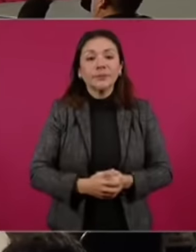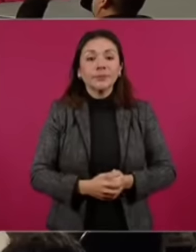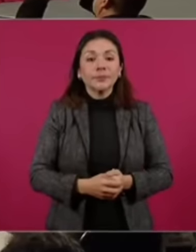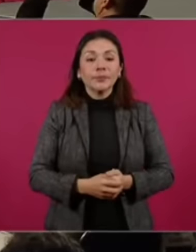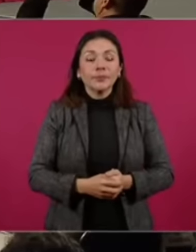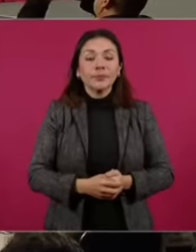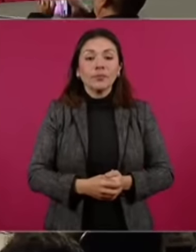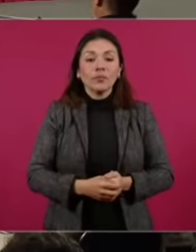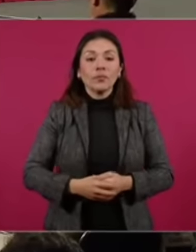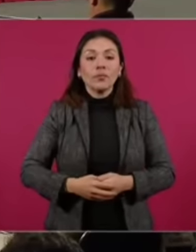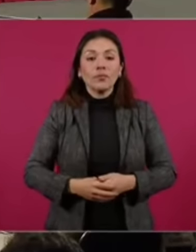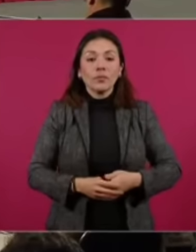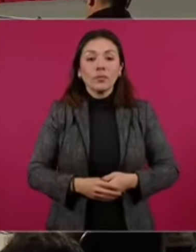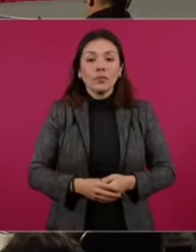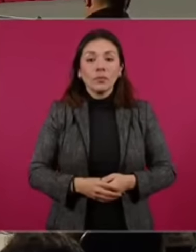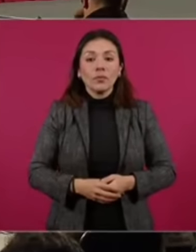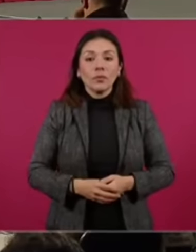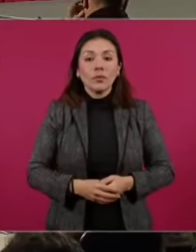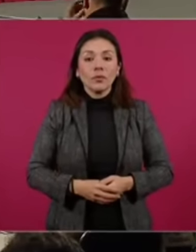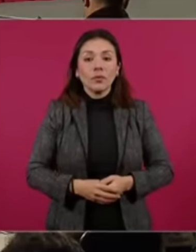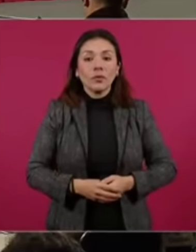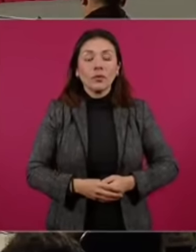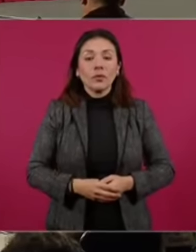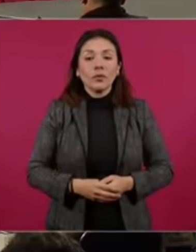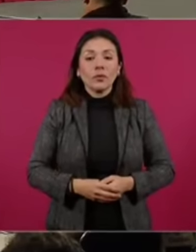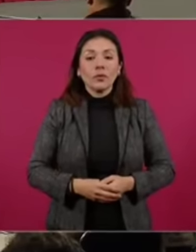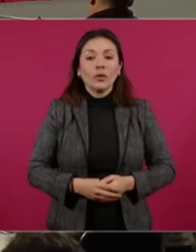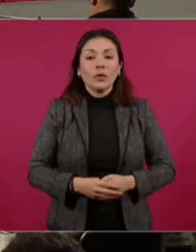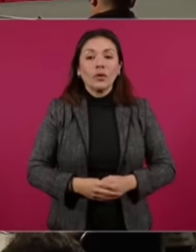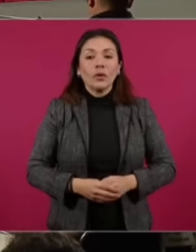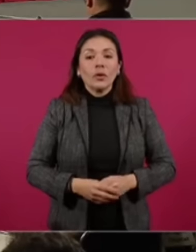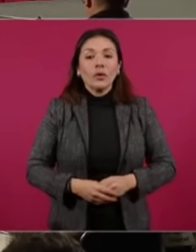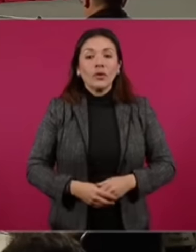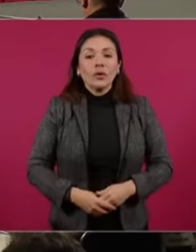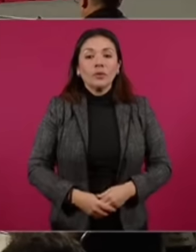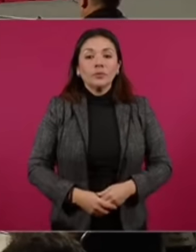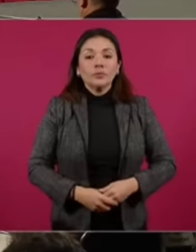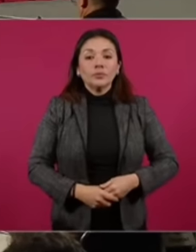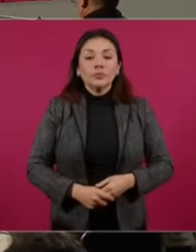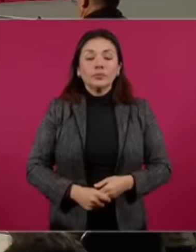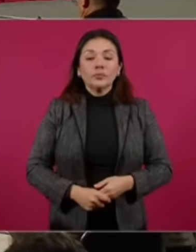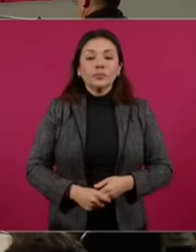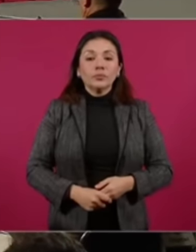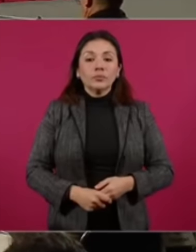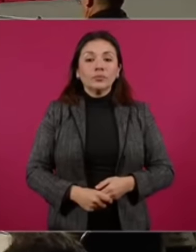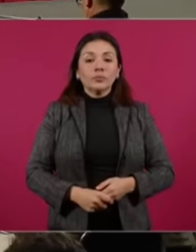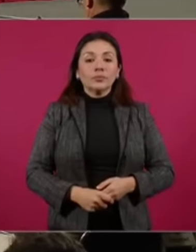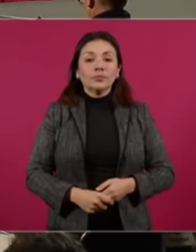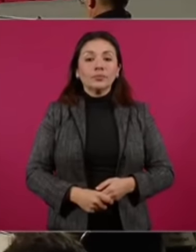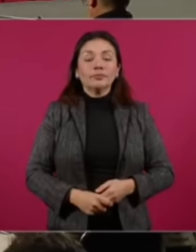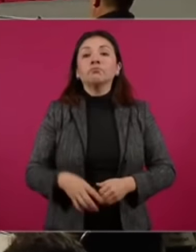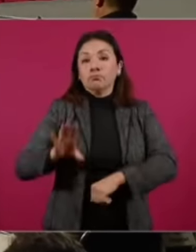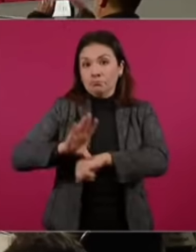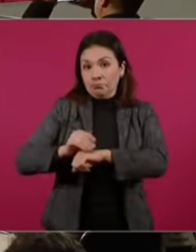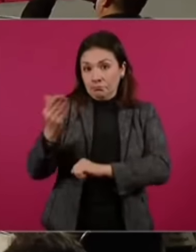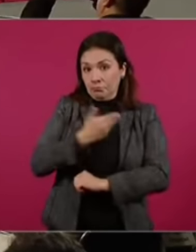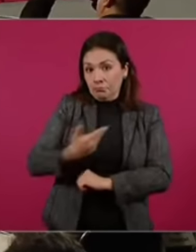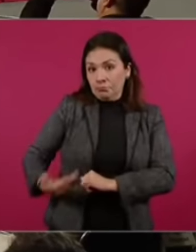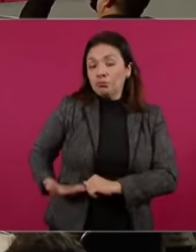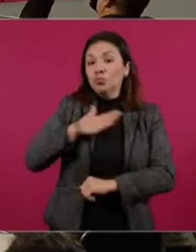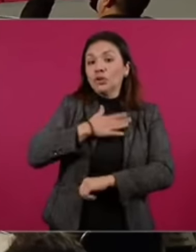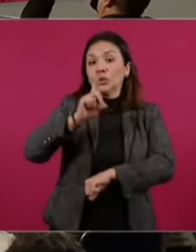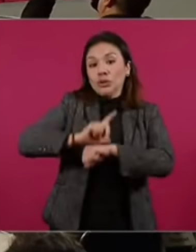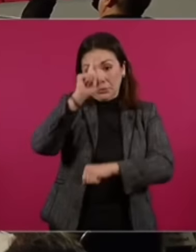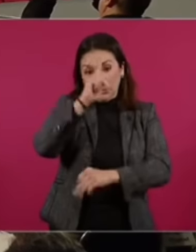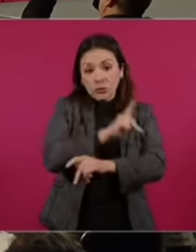Suscríbete, comparte el video y atención, las tensiones bienestar. Con su permiso, presidente. Muy buenos días a todas